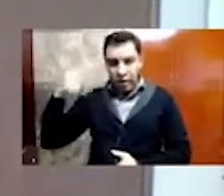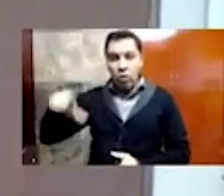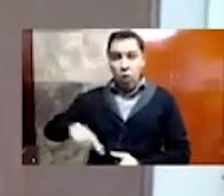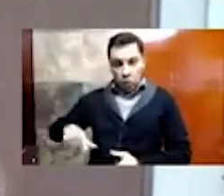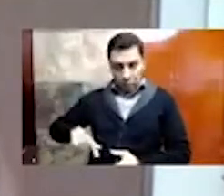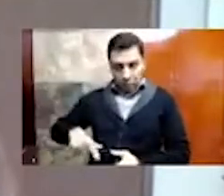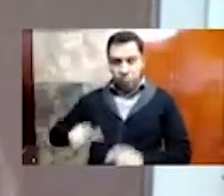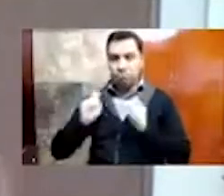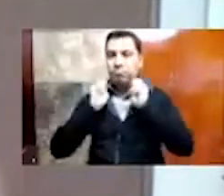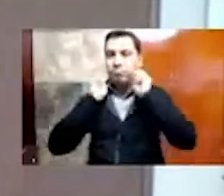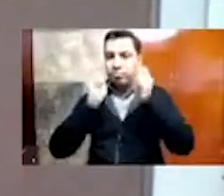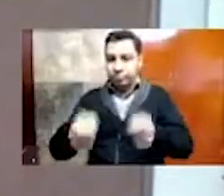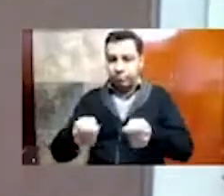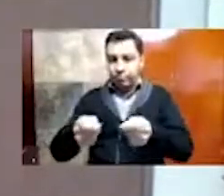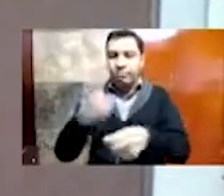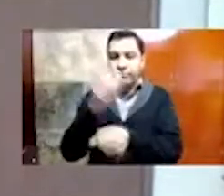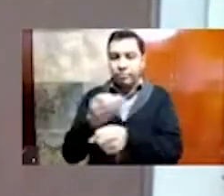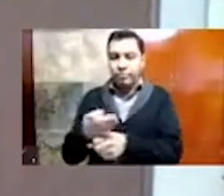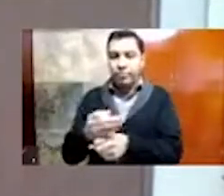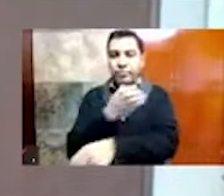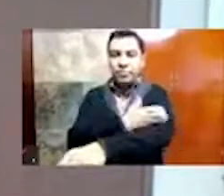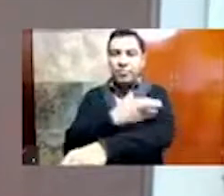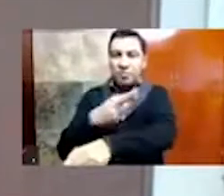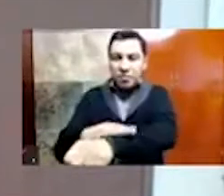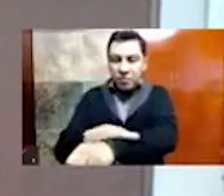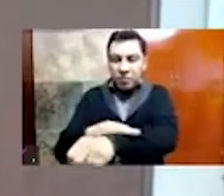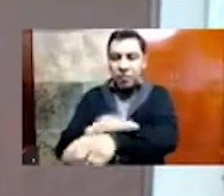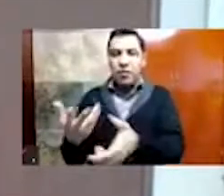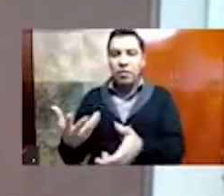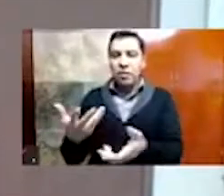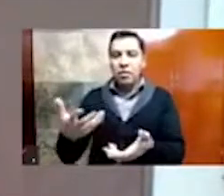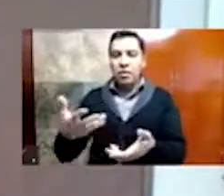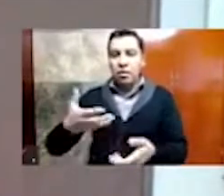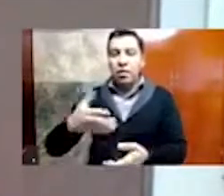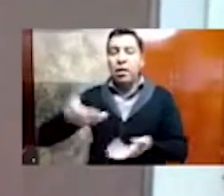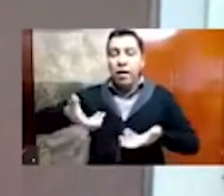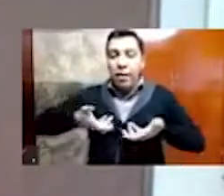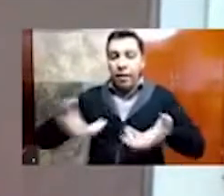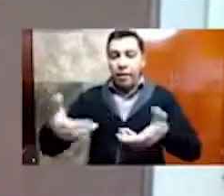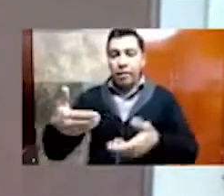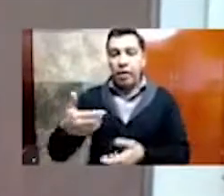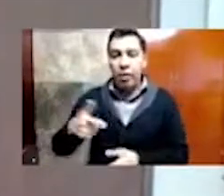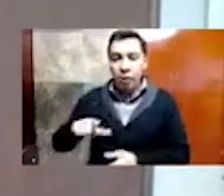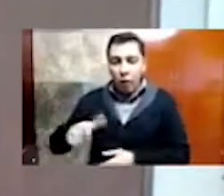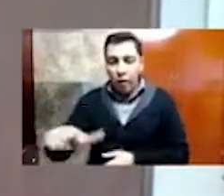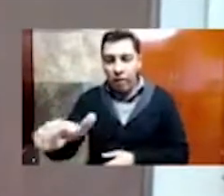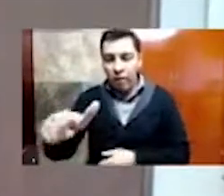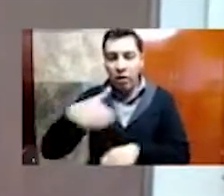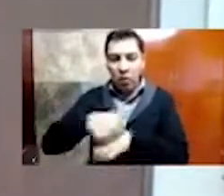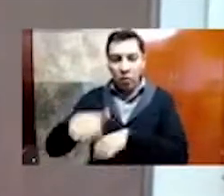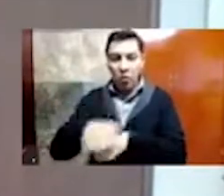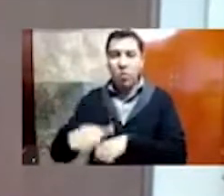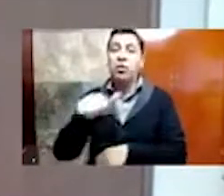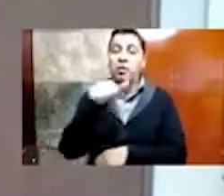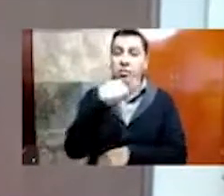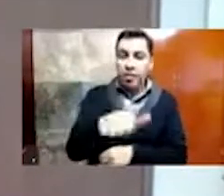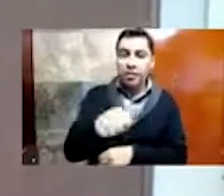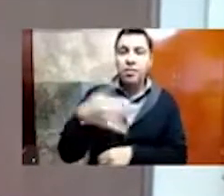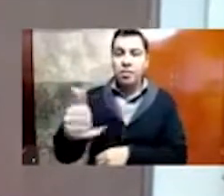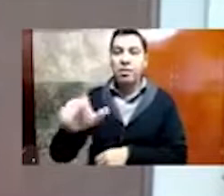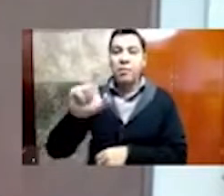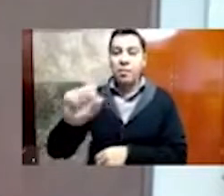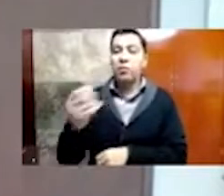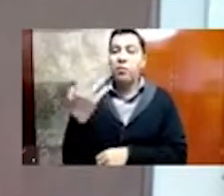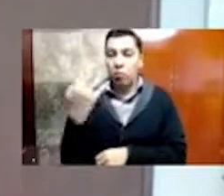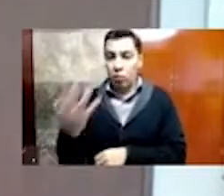Actualmente coordina los trabajos de investigación en los predios ubicados en la calle de Guatemala, números 16 y 24, lugares donde